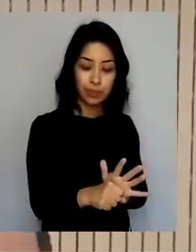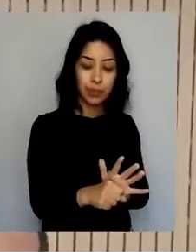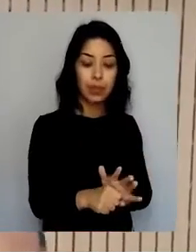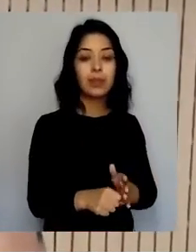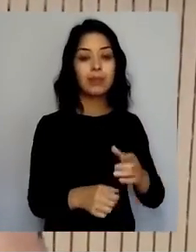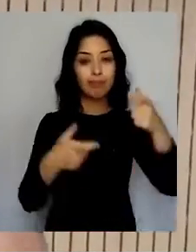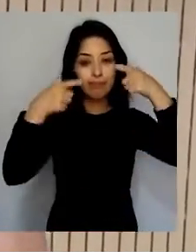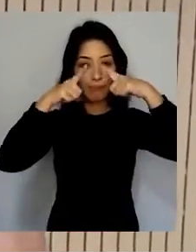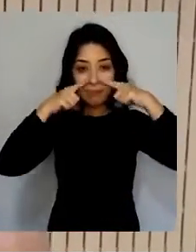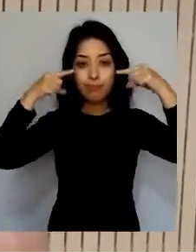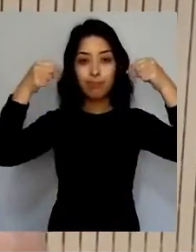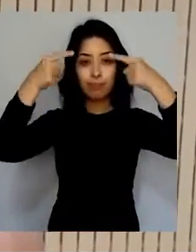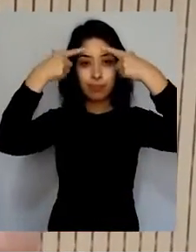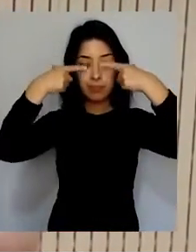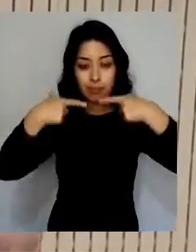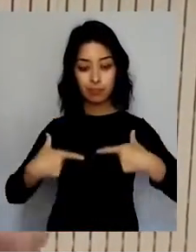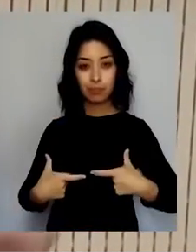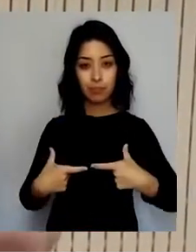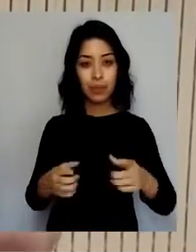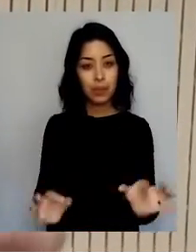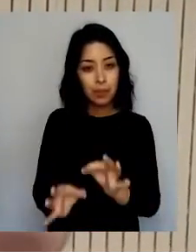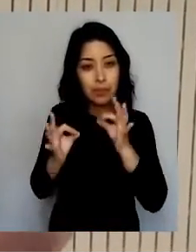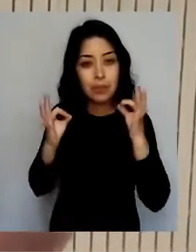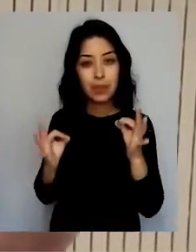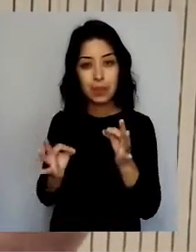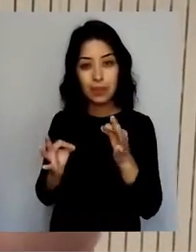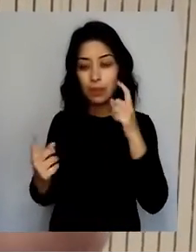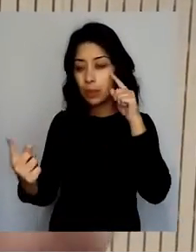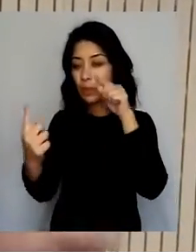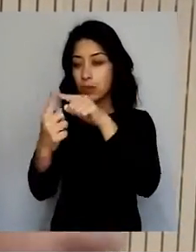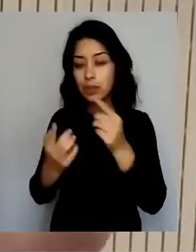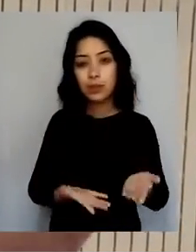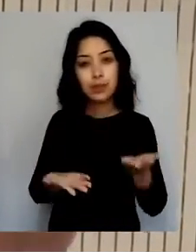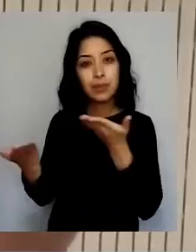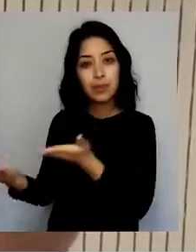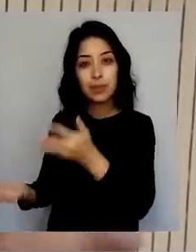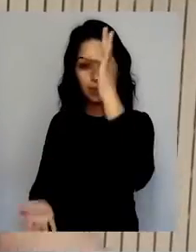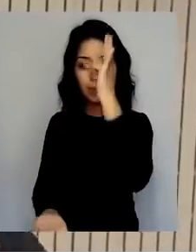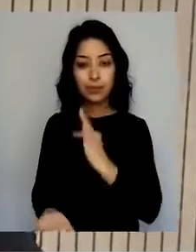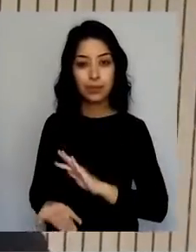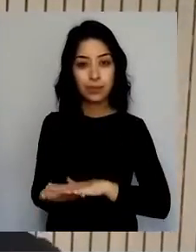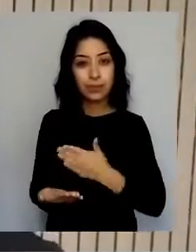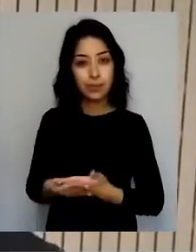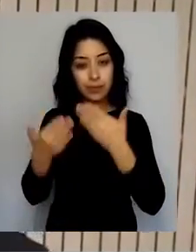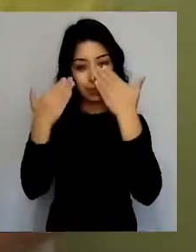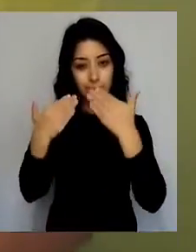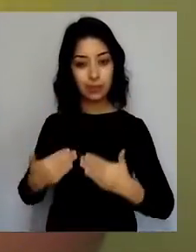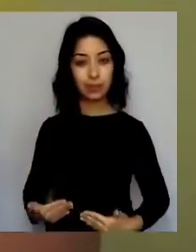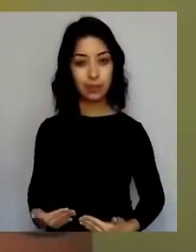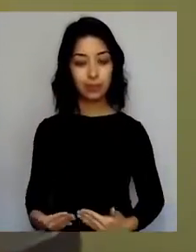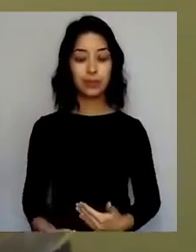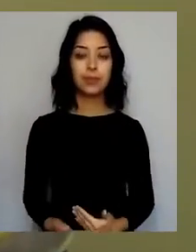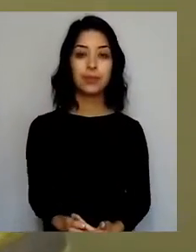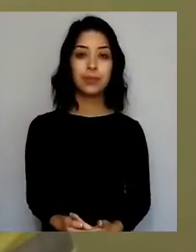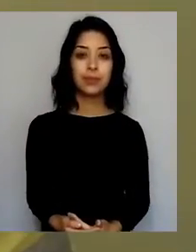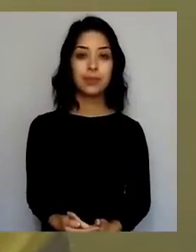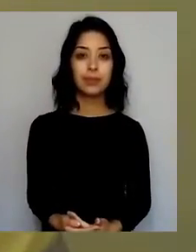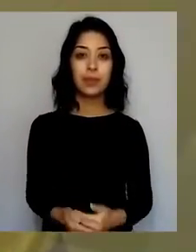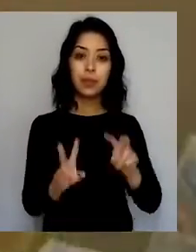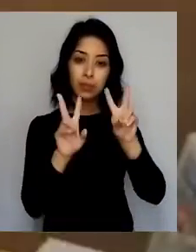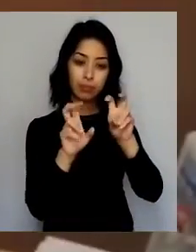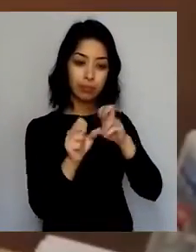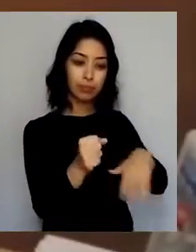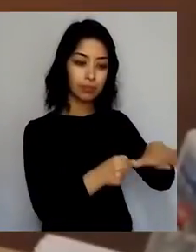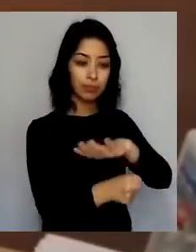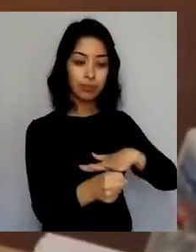protección especialmente elaborados y diseñados para quienes están en la primera línea de la salud. En lo interno,